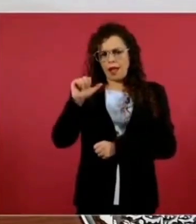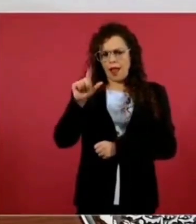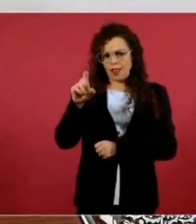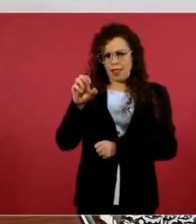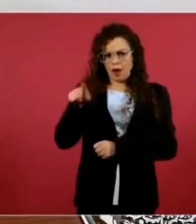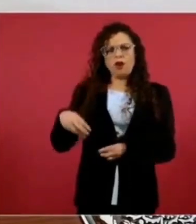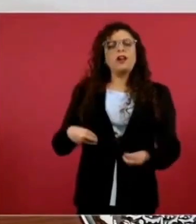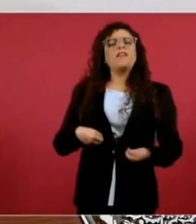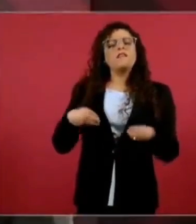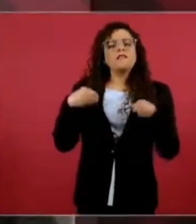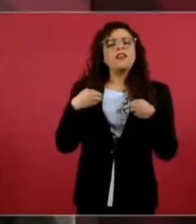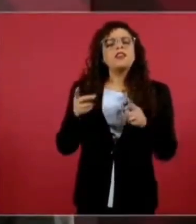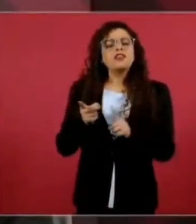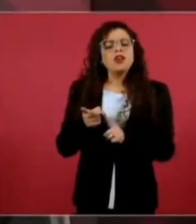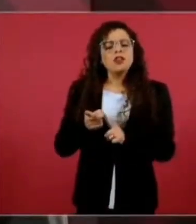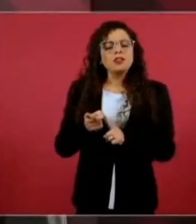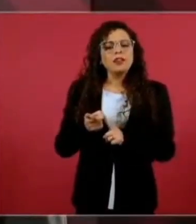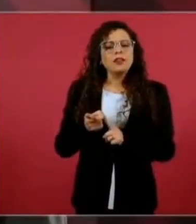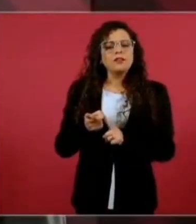En Madrid.